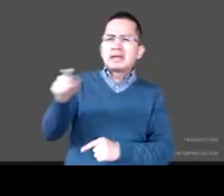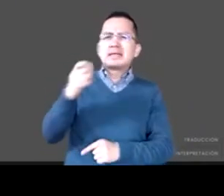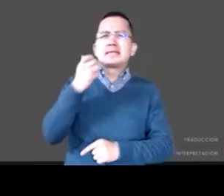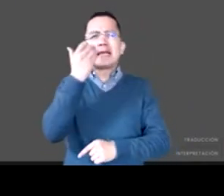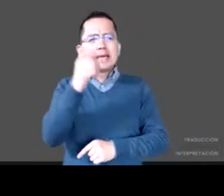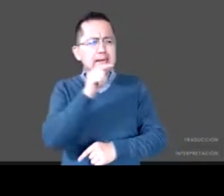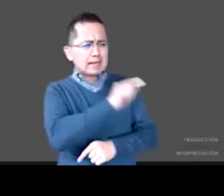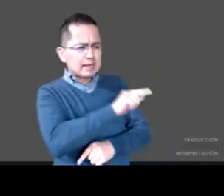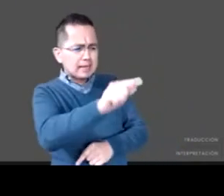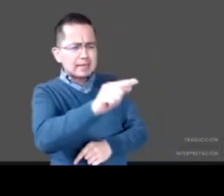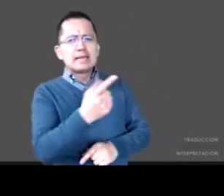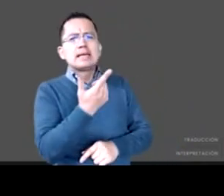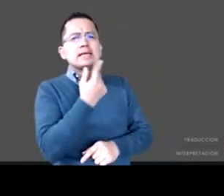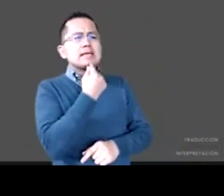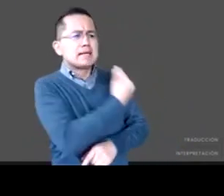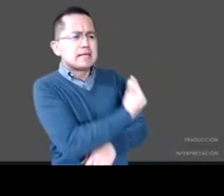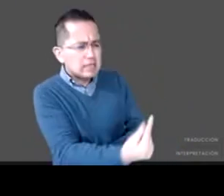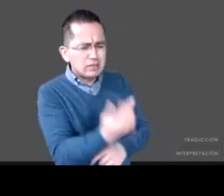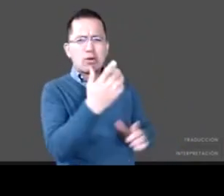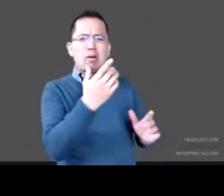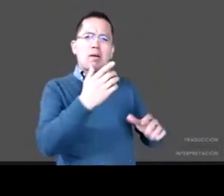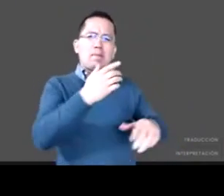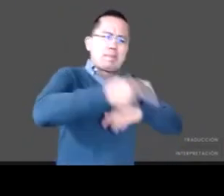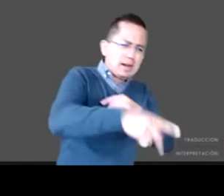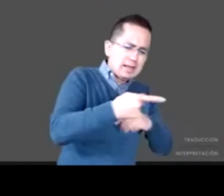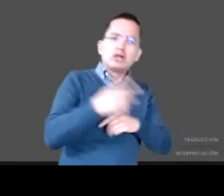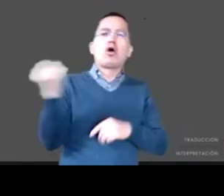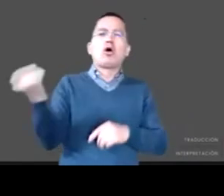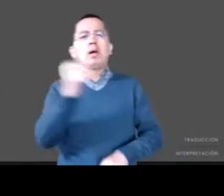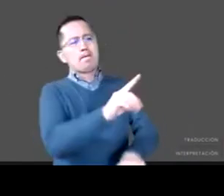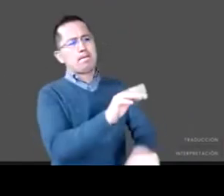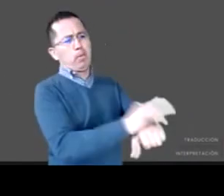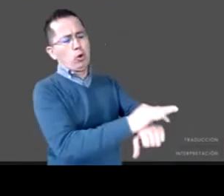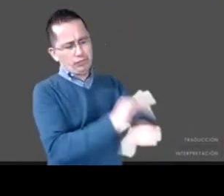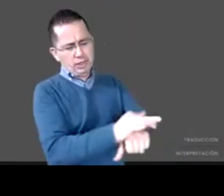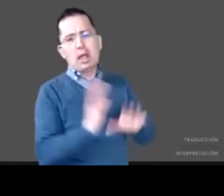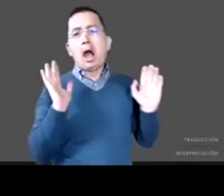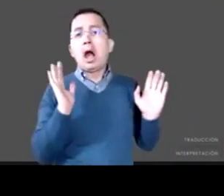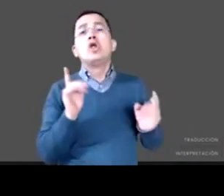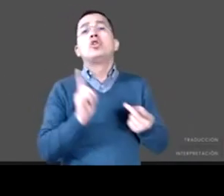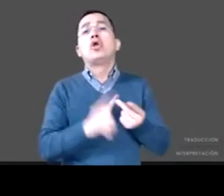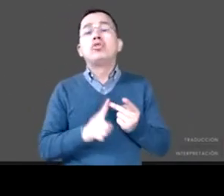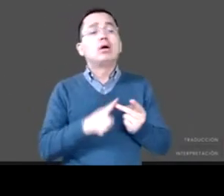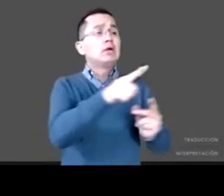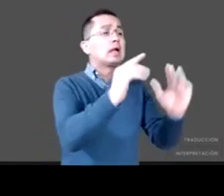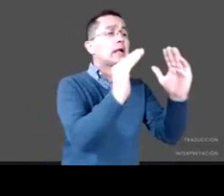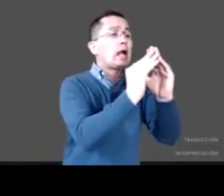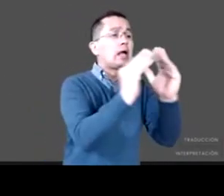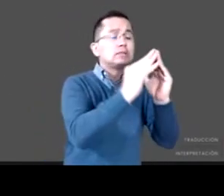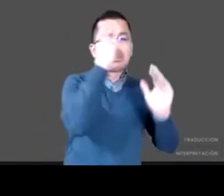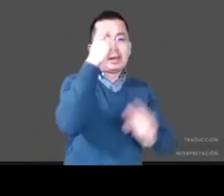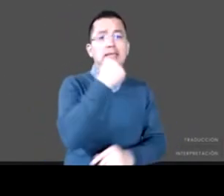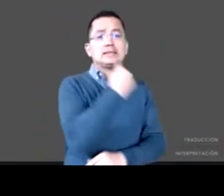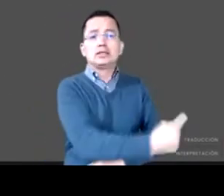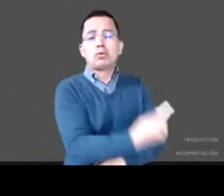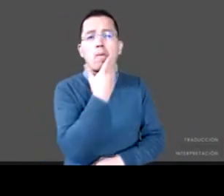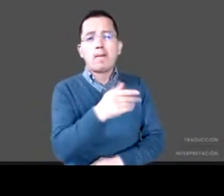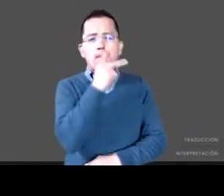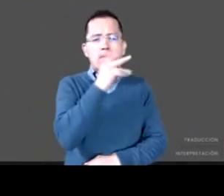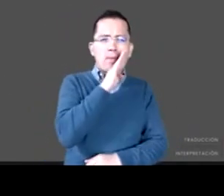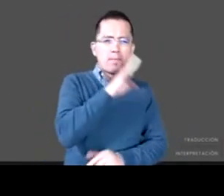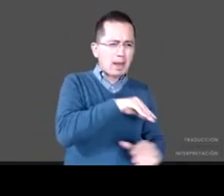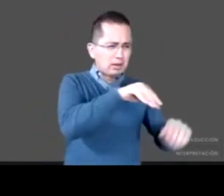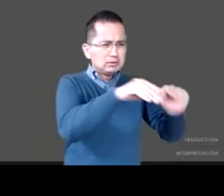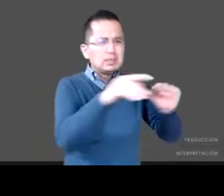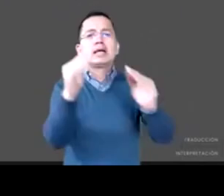vulnerados a los ya fracturados y de eso da cuenta las casas hogar las casas de asistencia niños y niñas etc. siempre con una